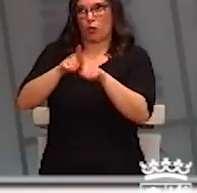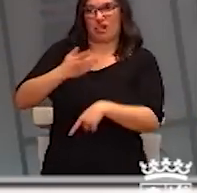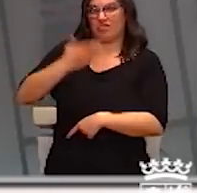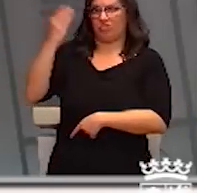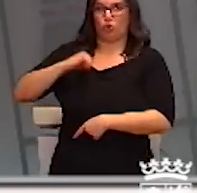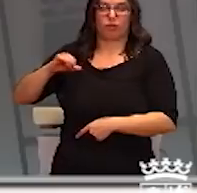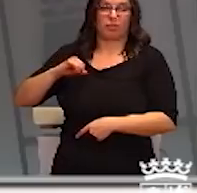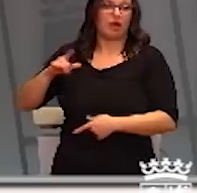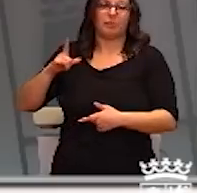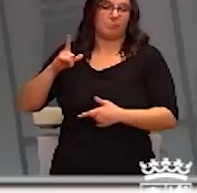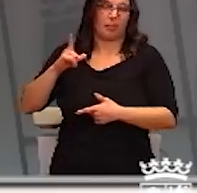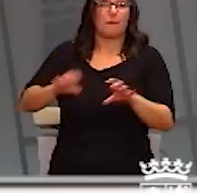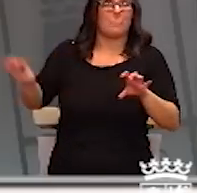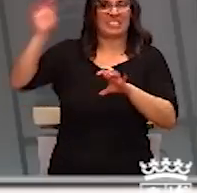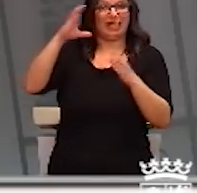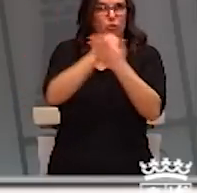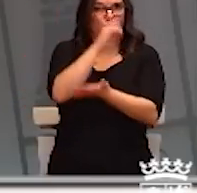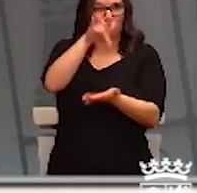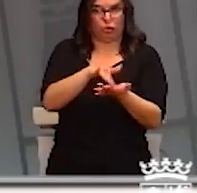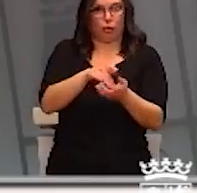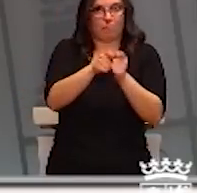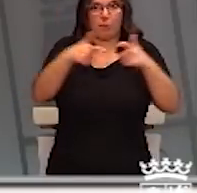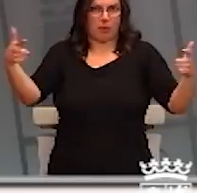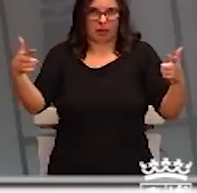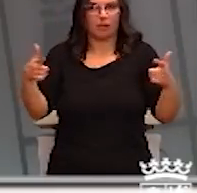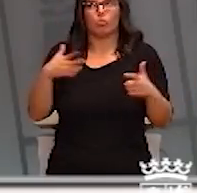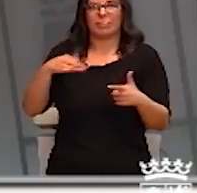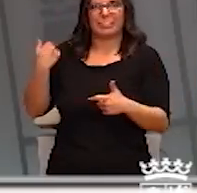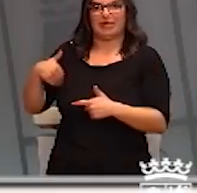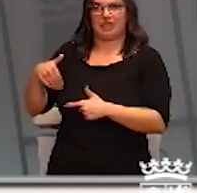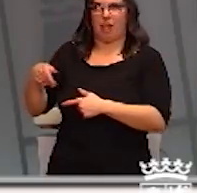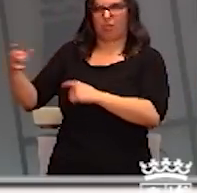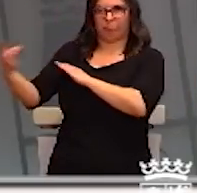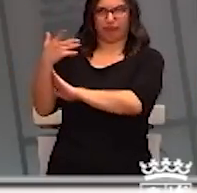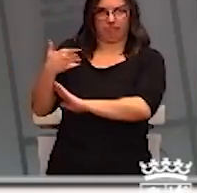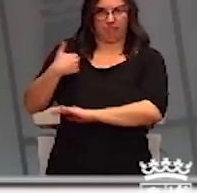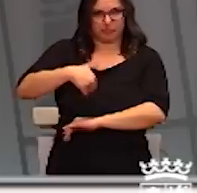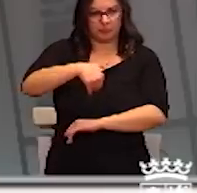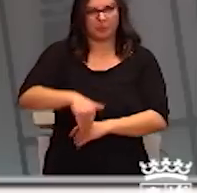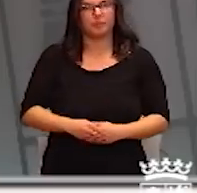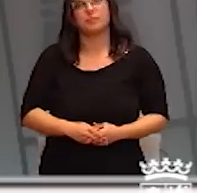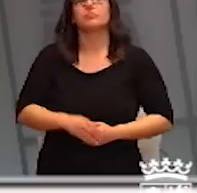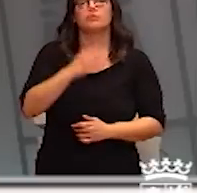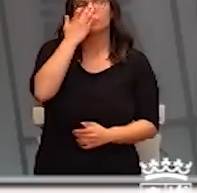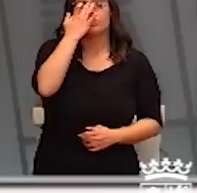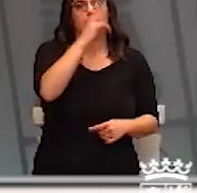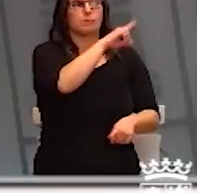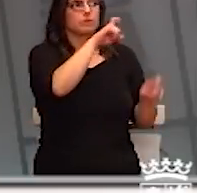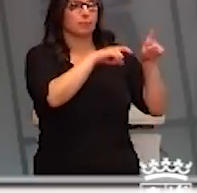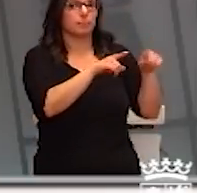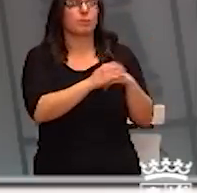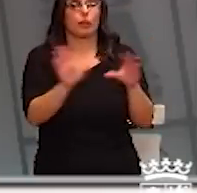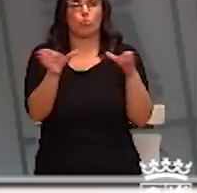países donde se ha producido la infección. Sí, hay una preocupación entre el colectivo